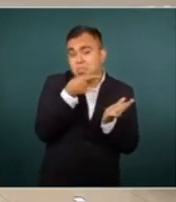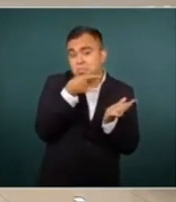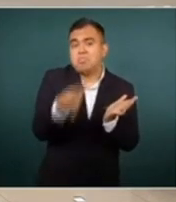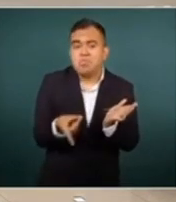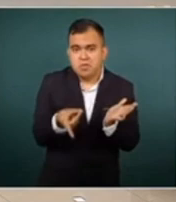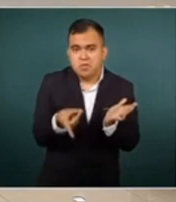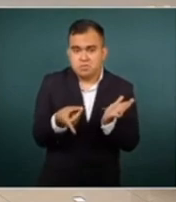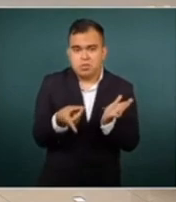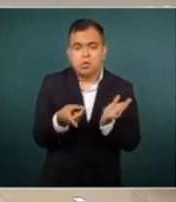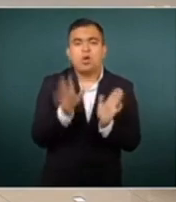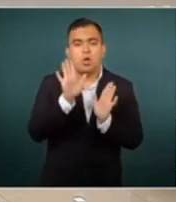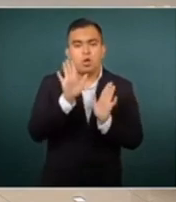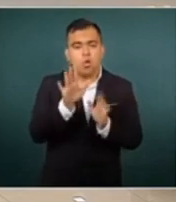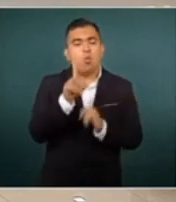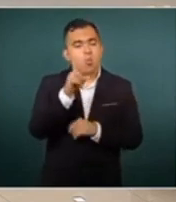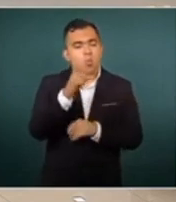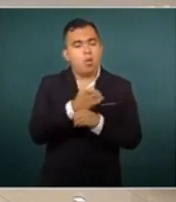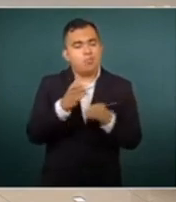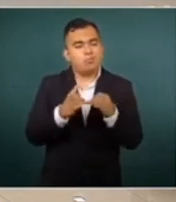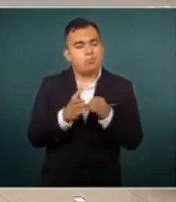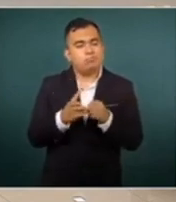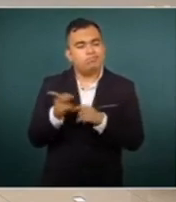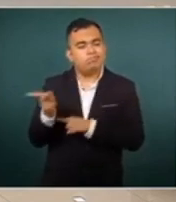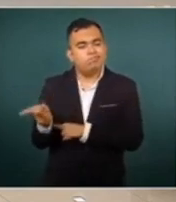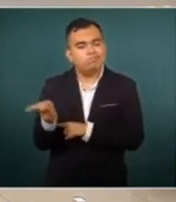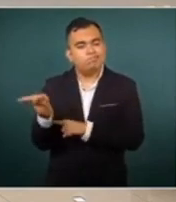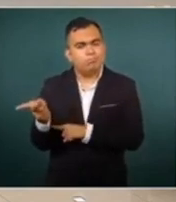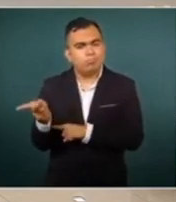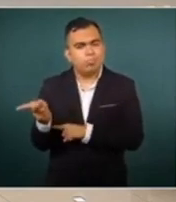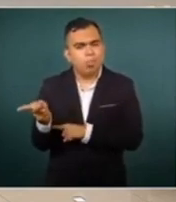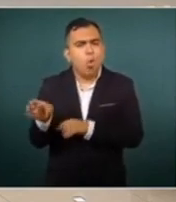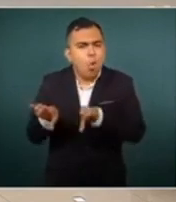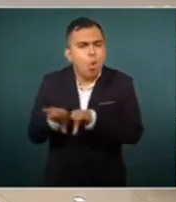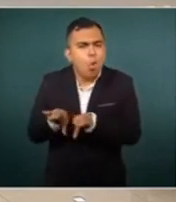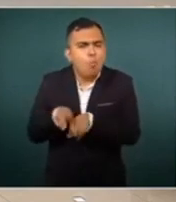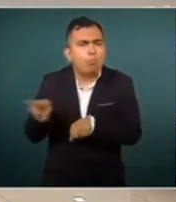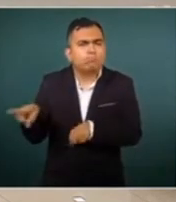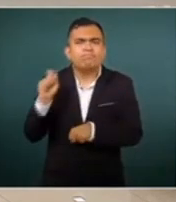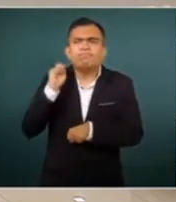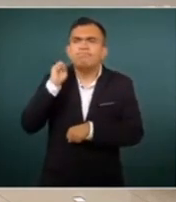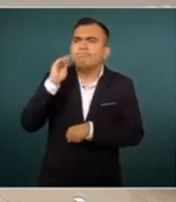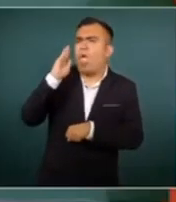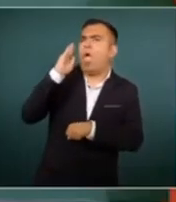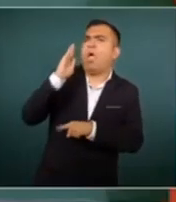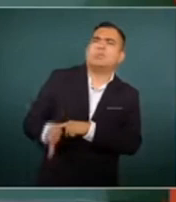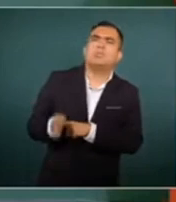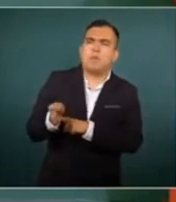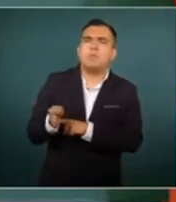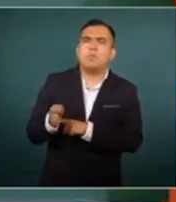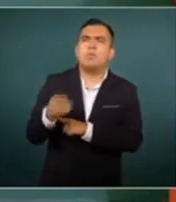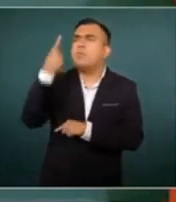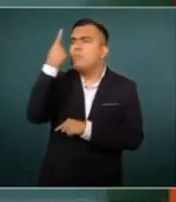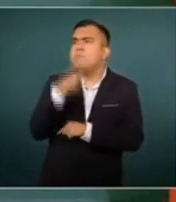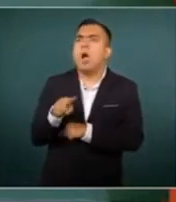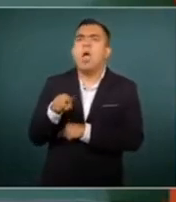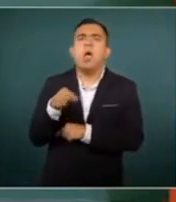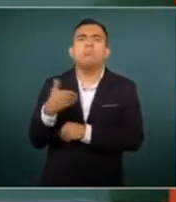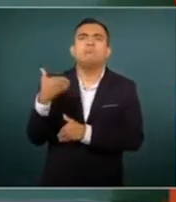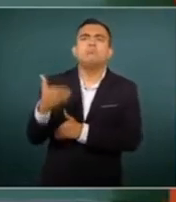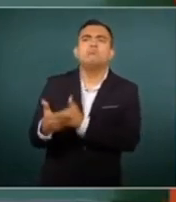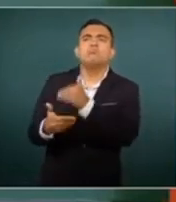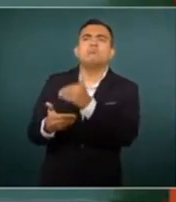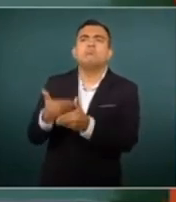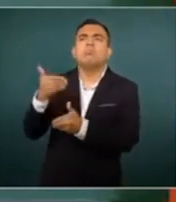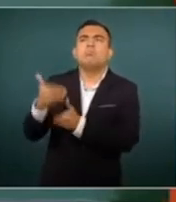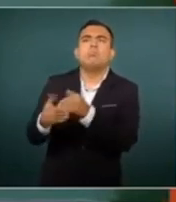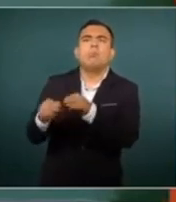bastaría con preguntarles cómo contribuyeron a los avances democráticos para